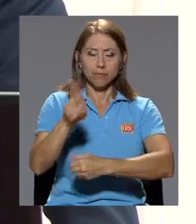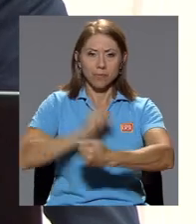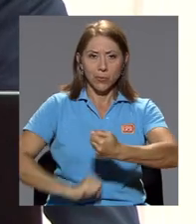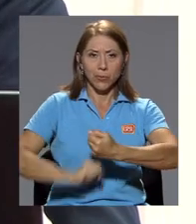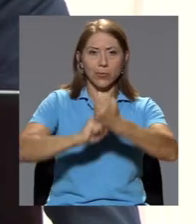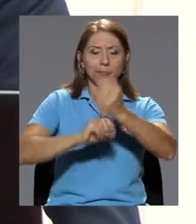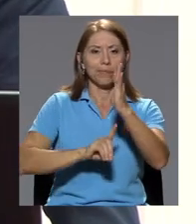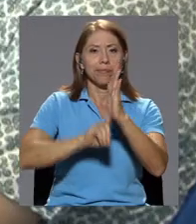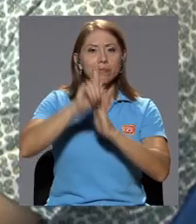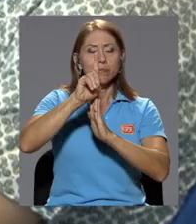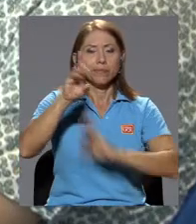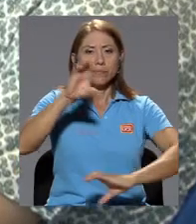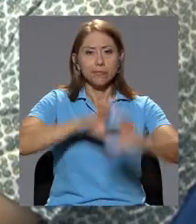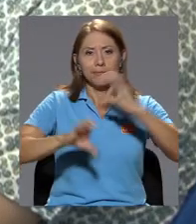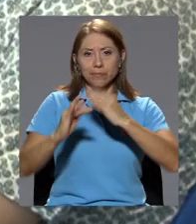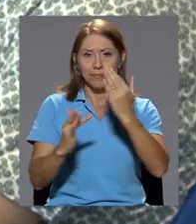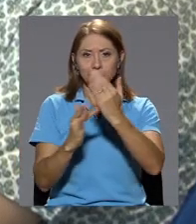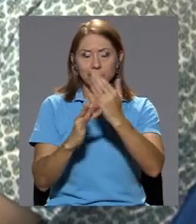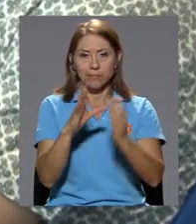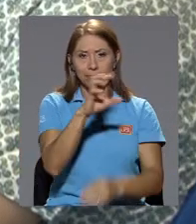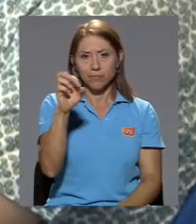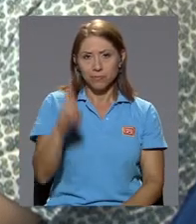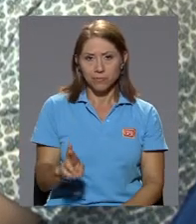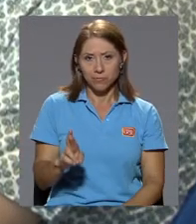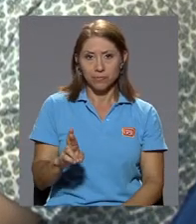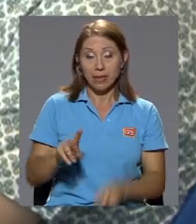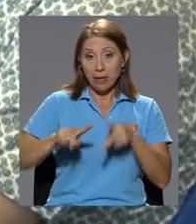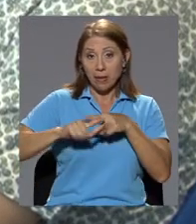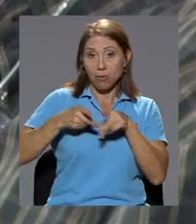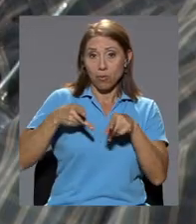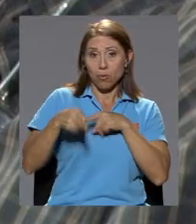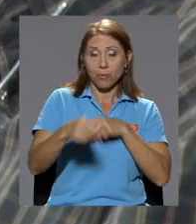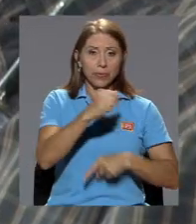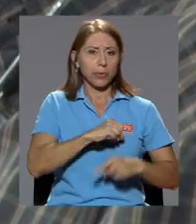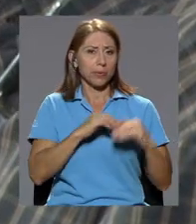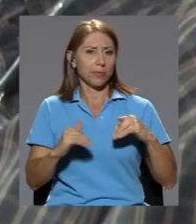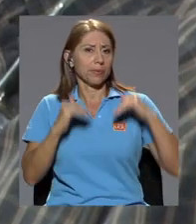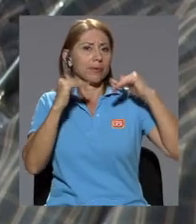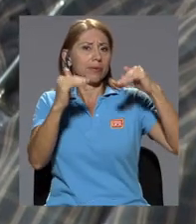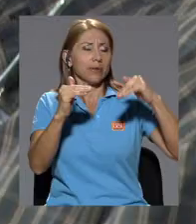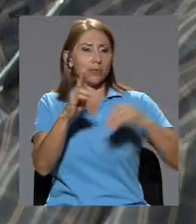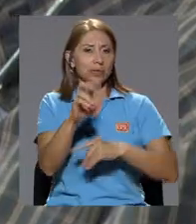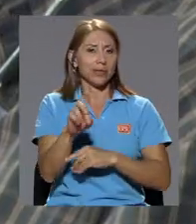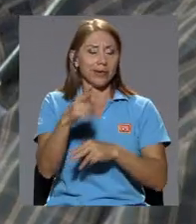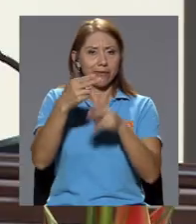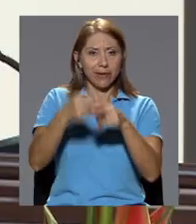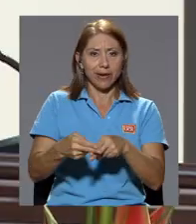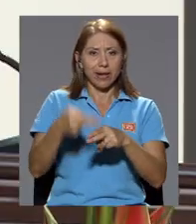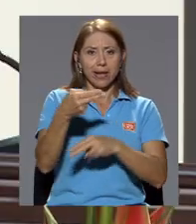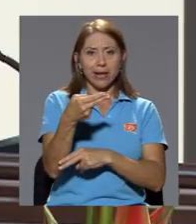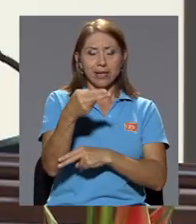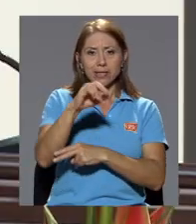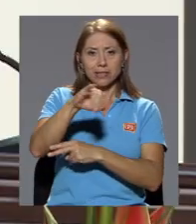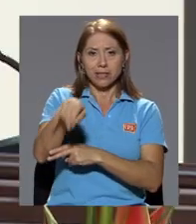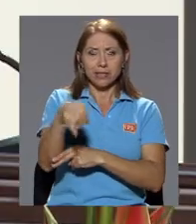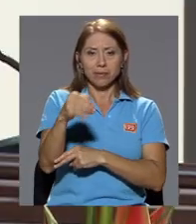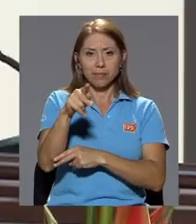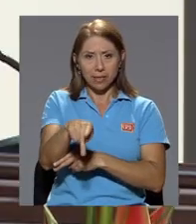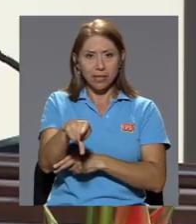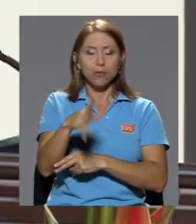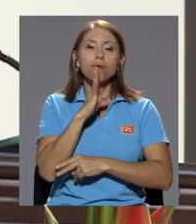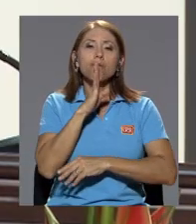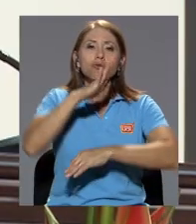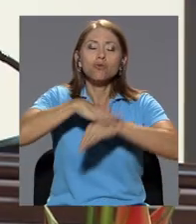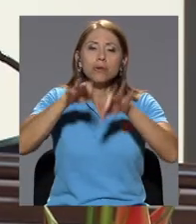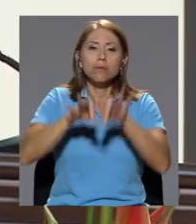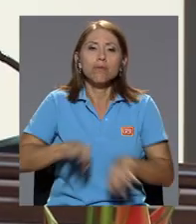científico y tecnológico de Costa Rica. En la inauguración, el rector de la UCR, Henning Jensen Pennington, señaló la importancia